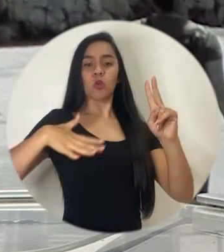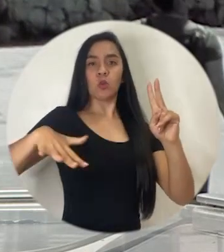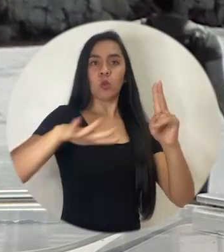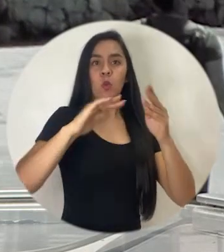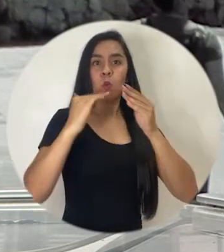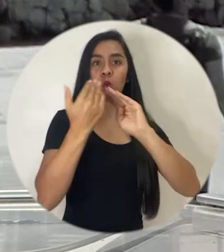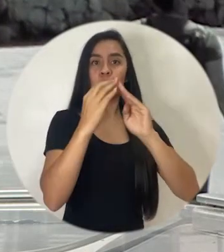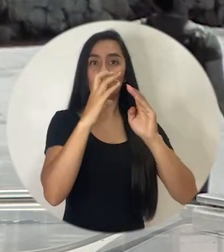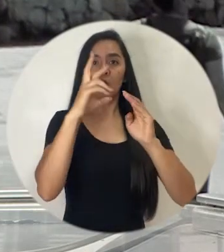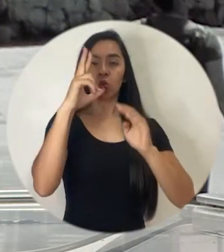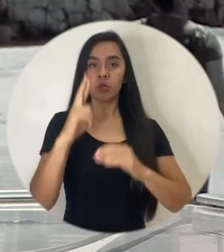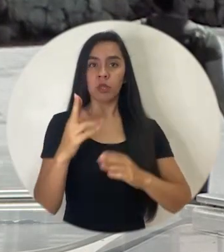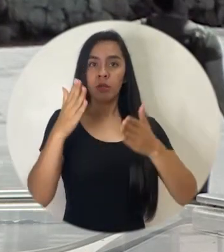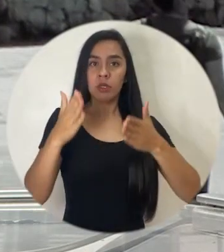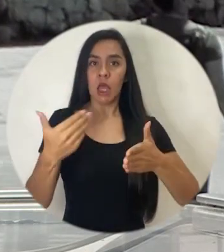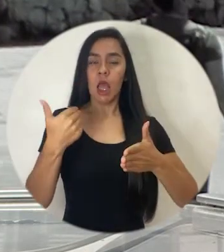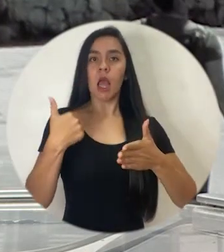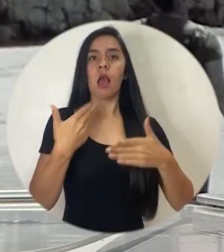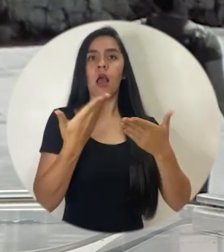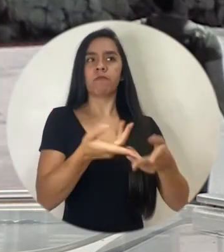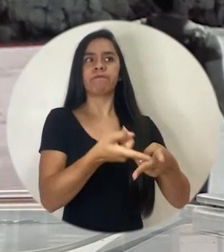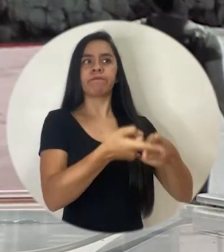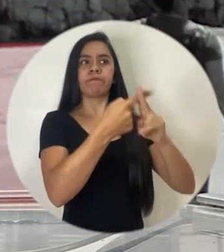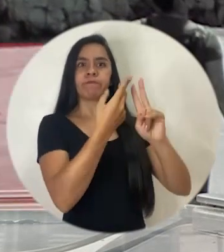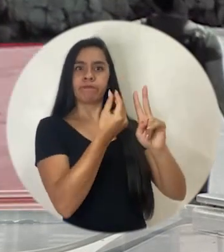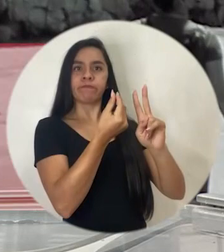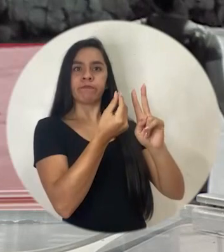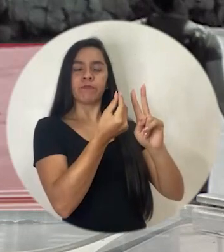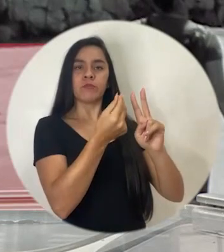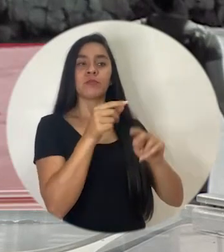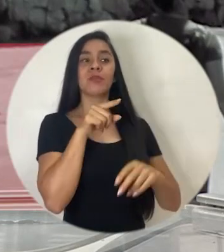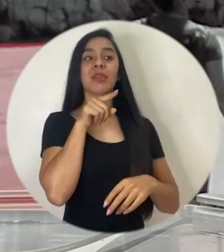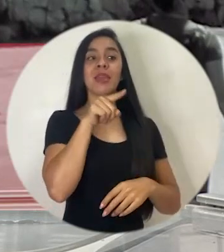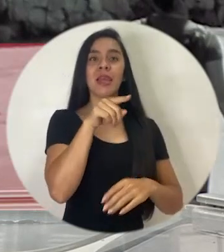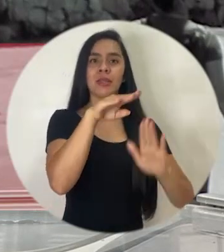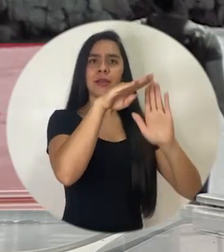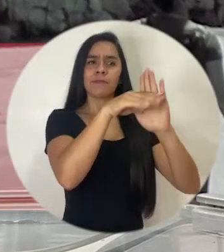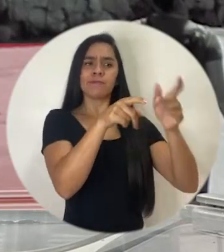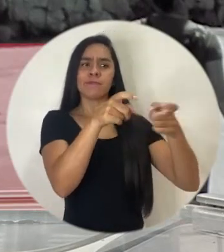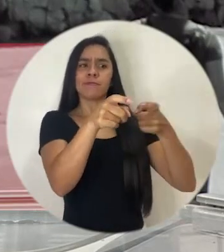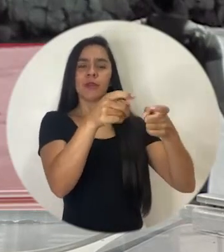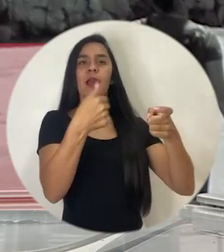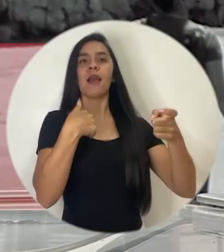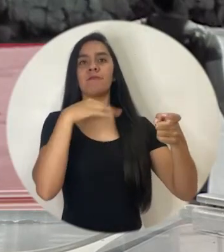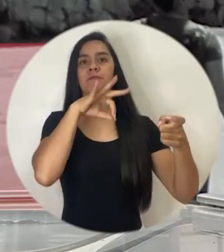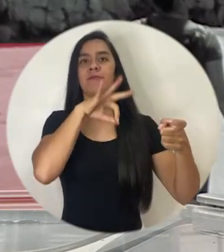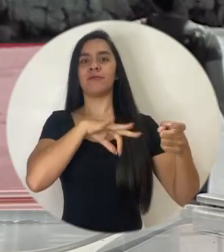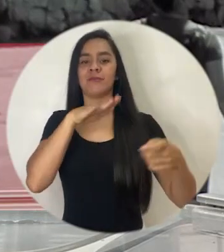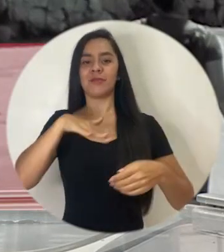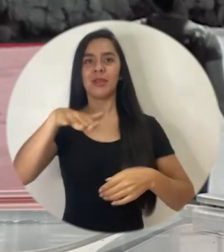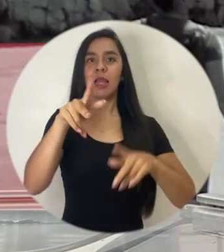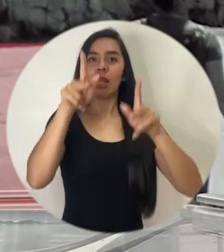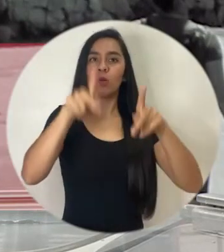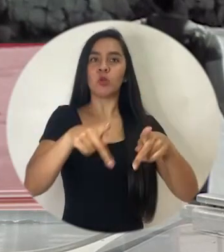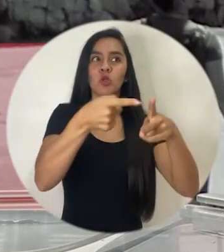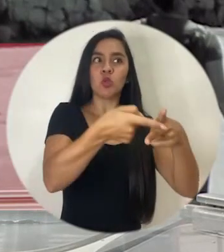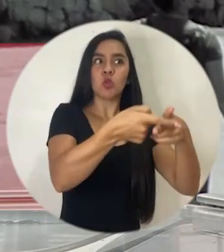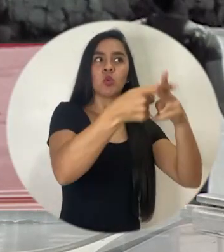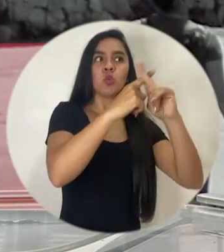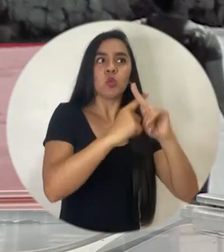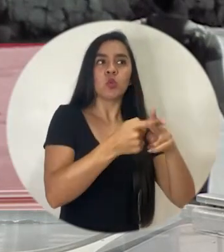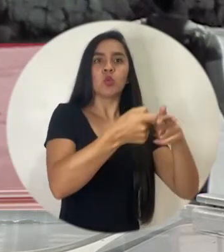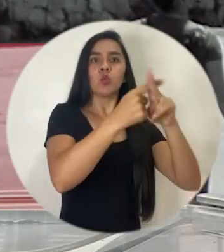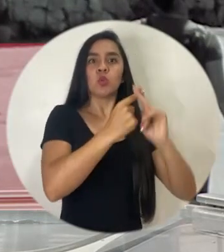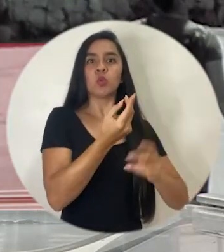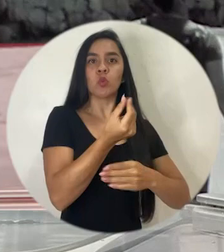los costarricenses y esto ha traído múltiples beneficios para las personas usuarias de estos créditos,